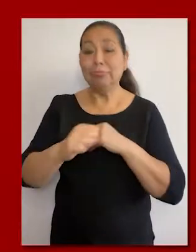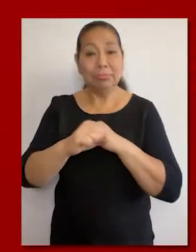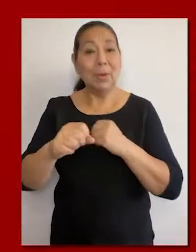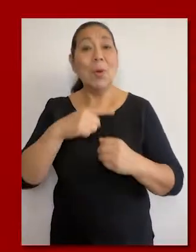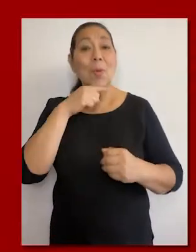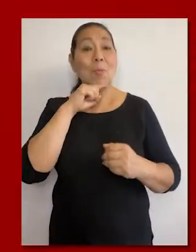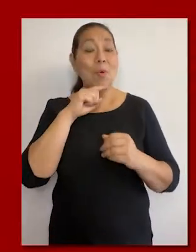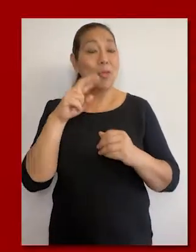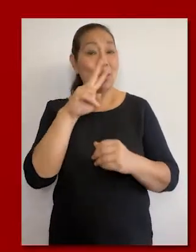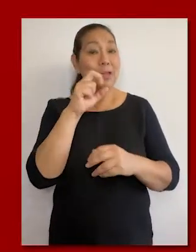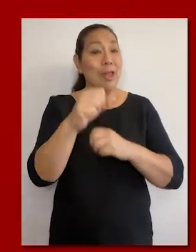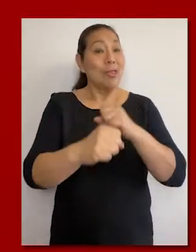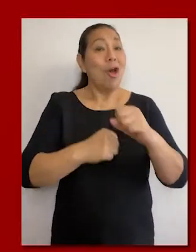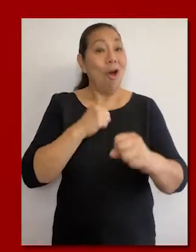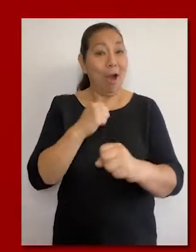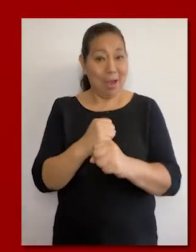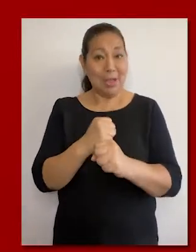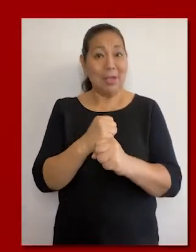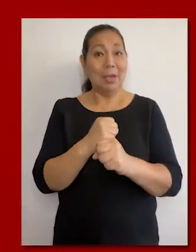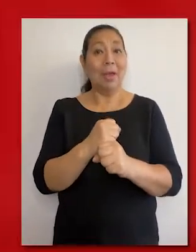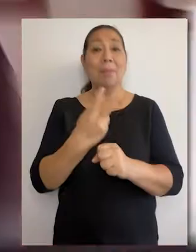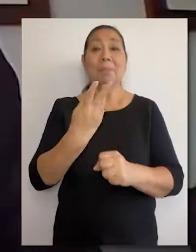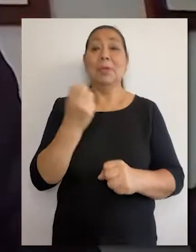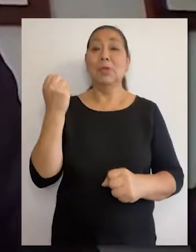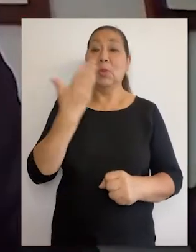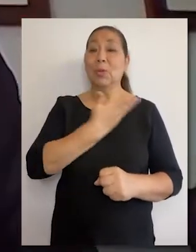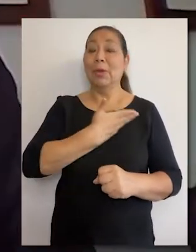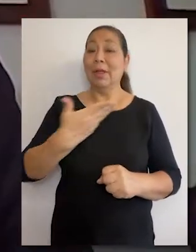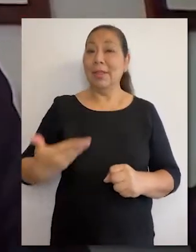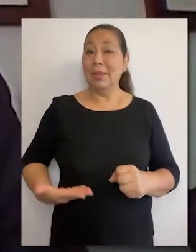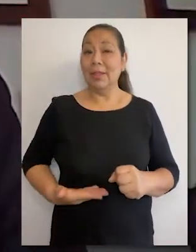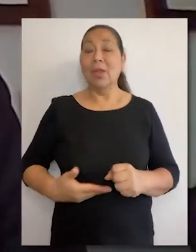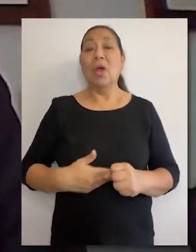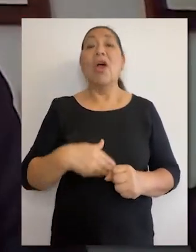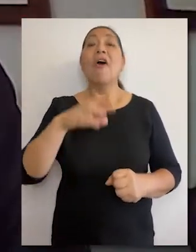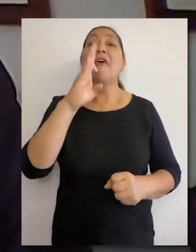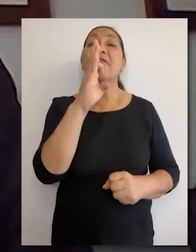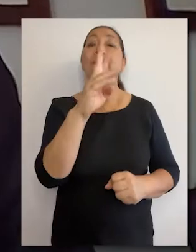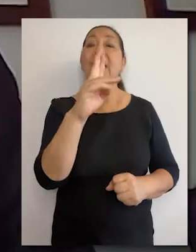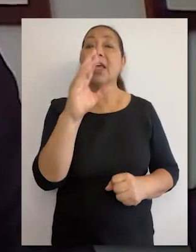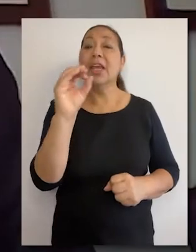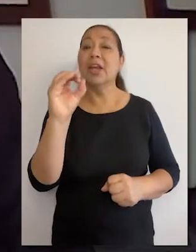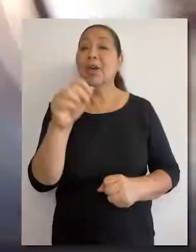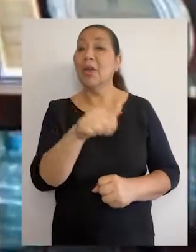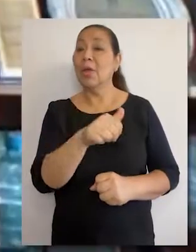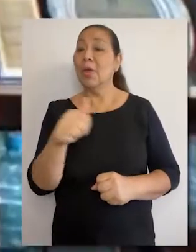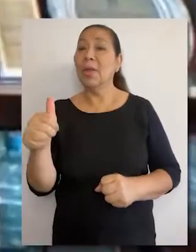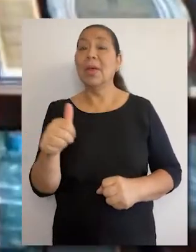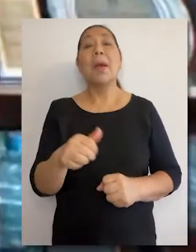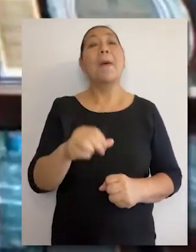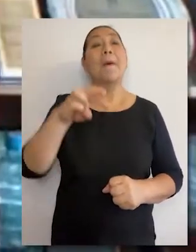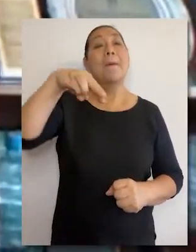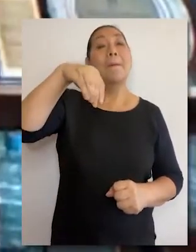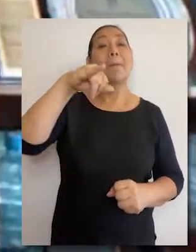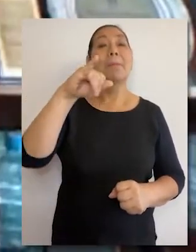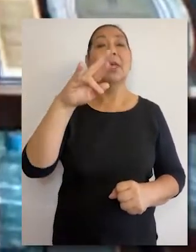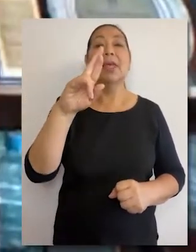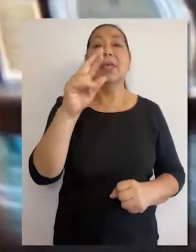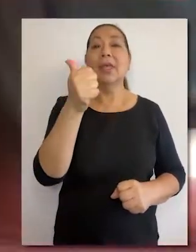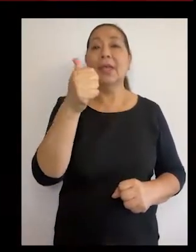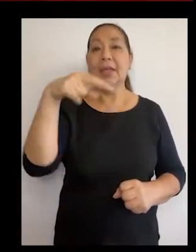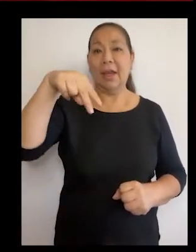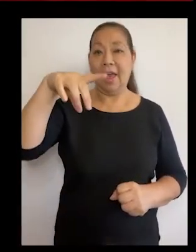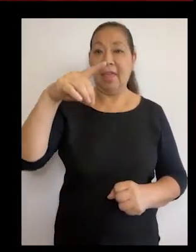En el Foro Mujer y Bicentenario participaron el vicepresidente del TC, Augusto Ferrero Costa, y el magistrado Manuel Miranda